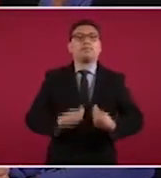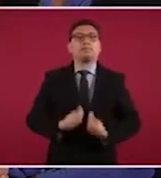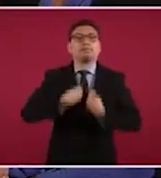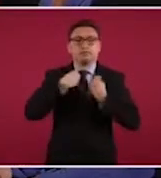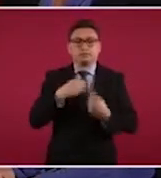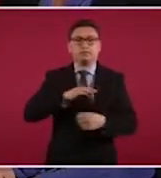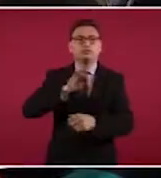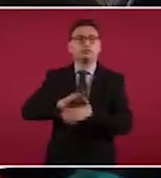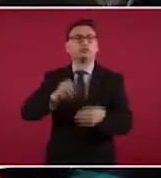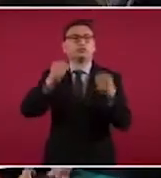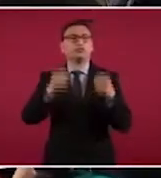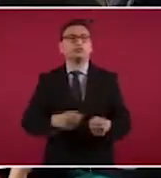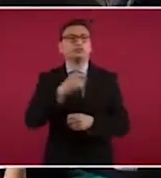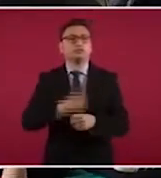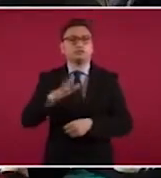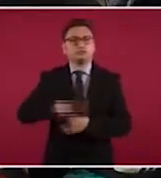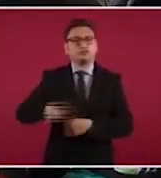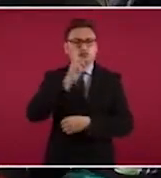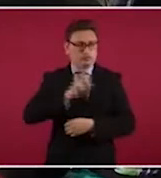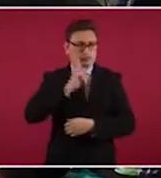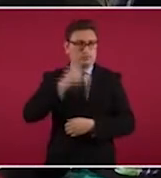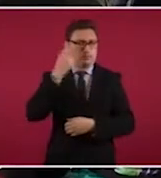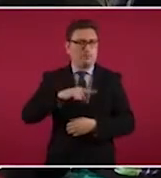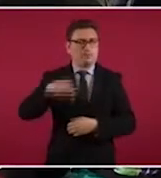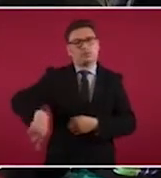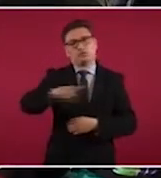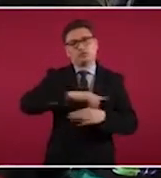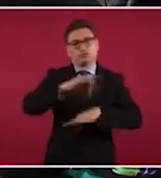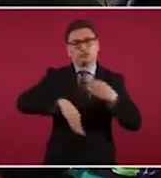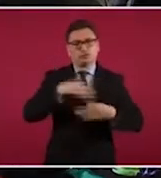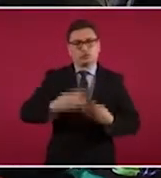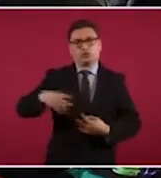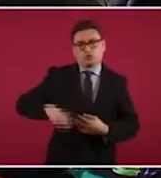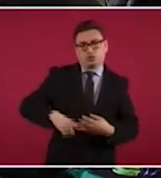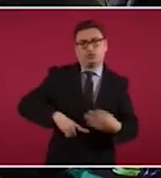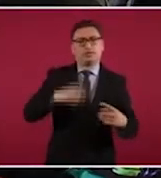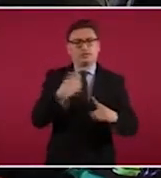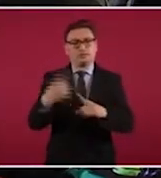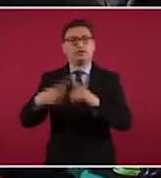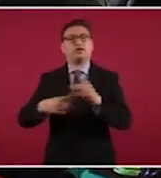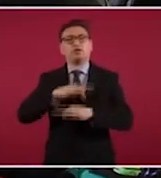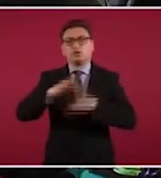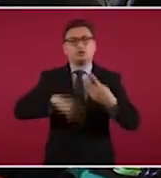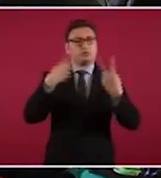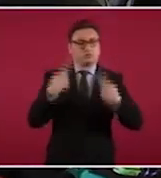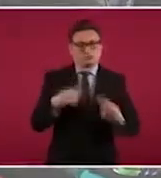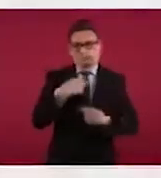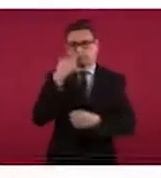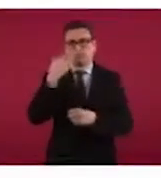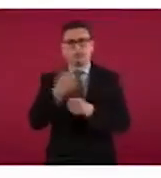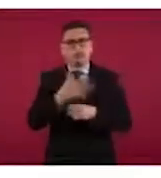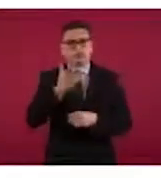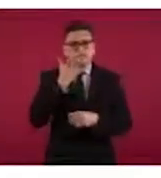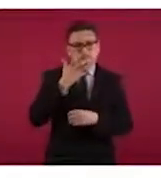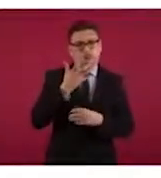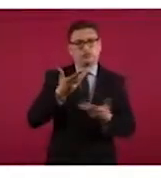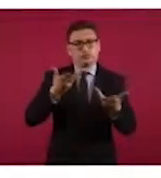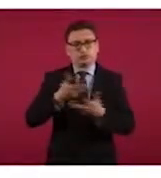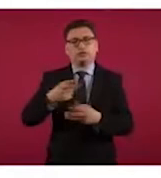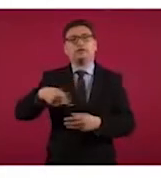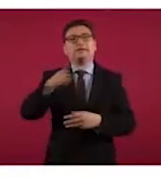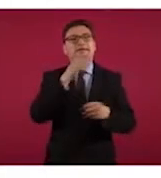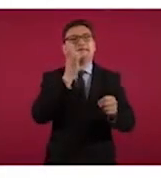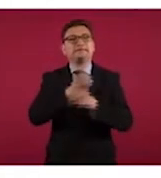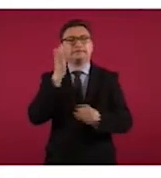responsabilidad para que la sociedad y los gobiernos nos apliquemos en esta materia, no solamente los